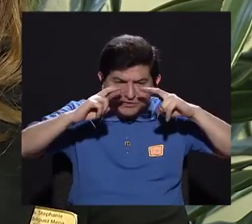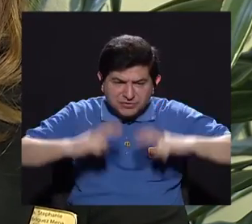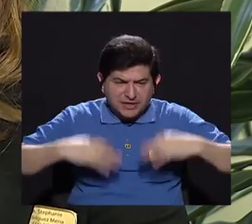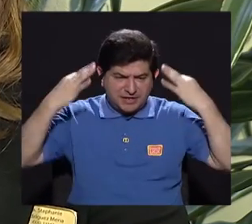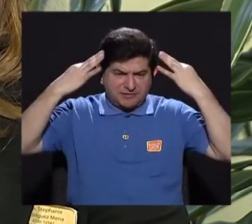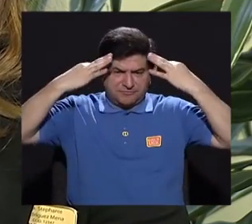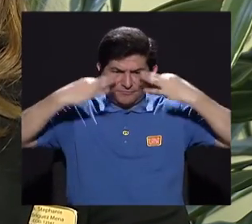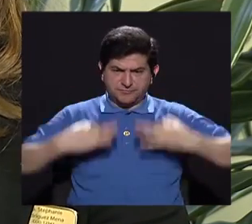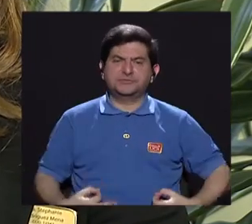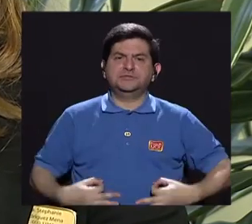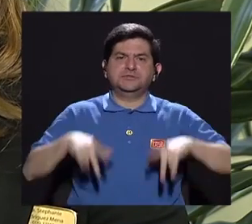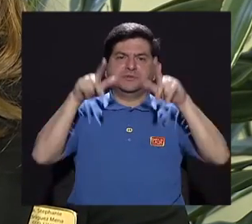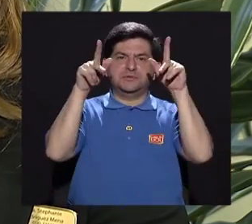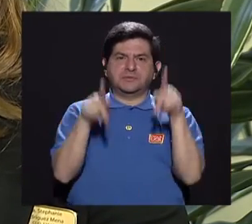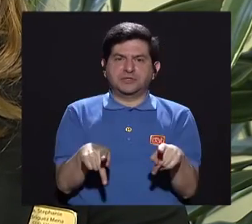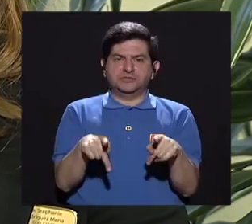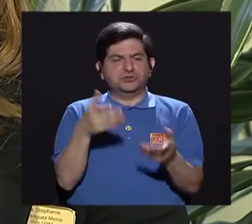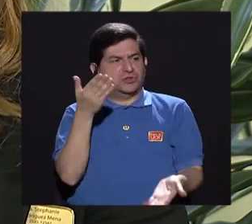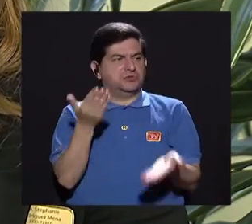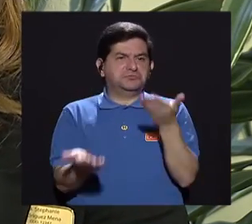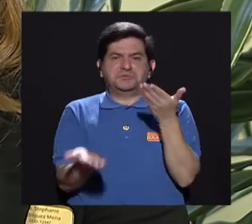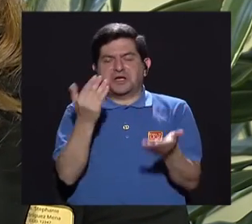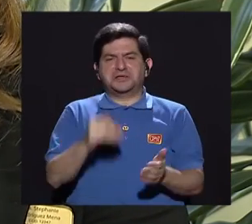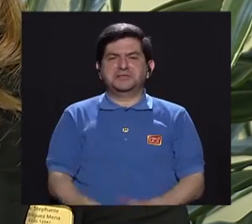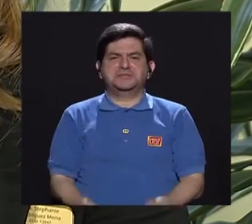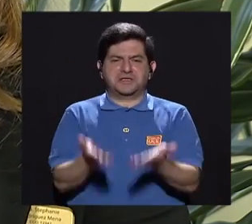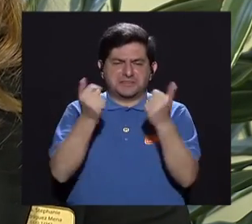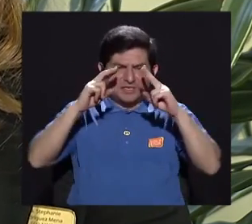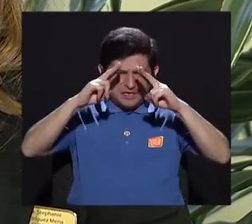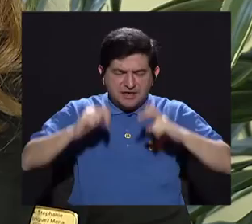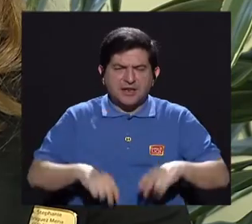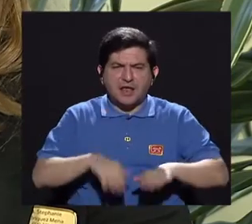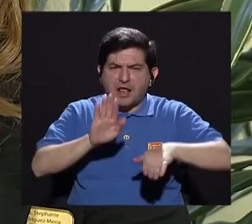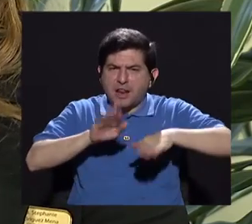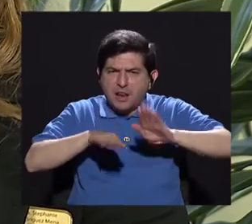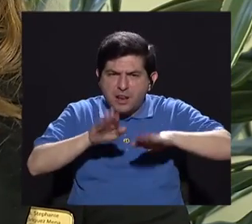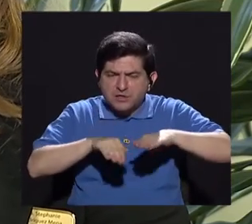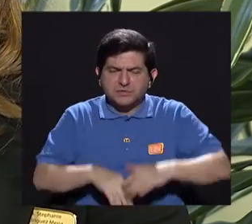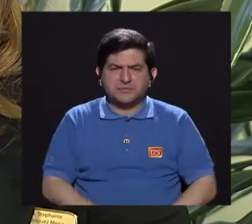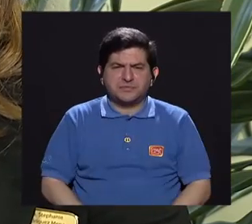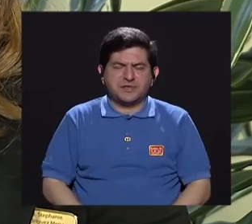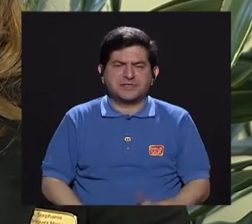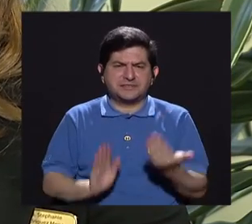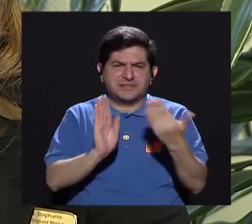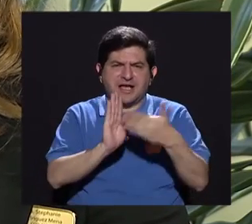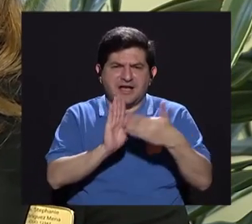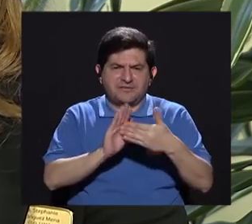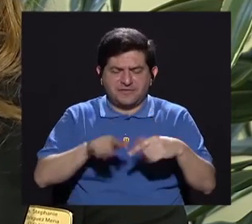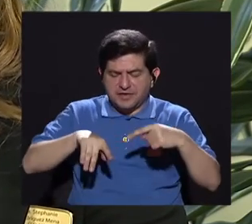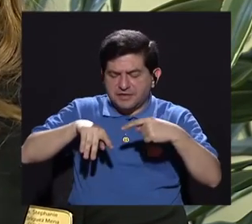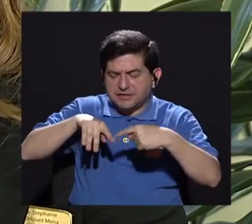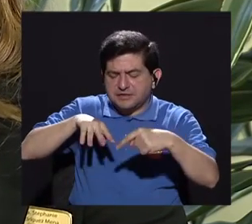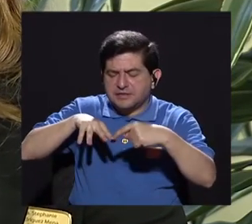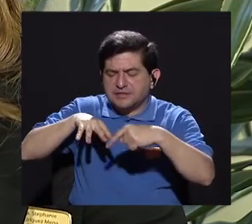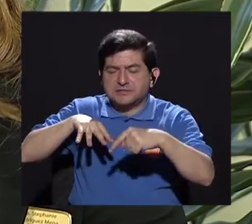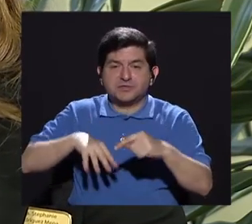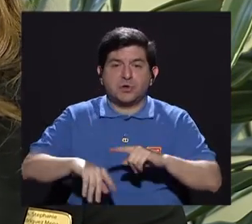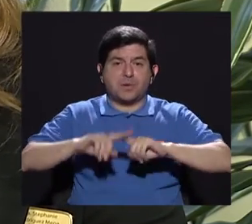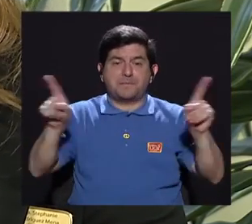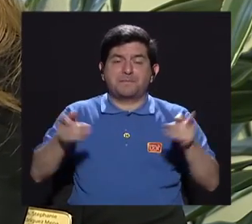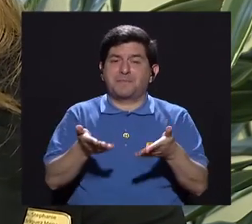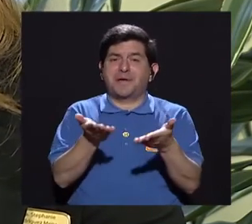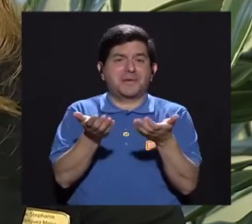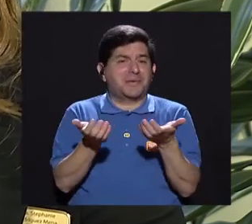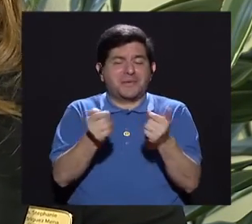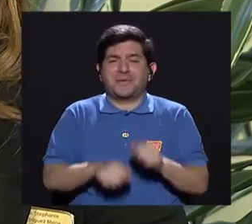físico, los pacientes tal vez, qué sé yo, quieren que les revise los pies por alguna lesión en las uñas, pero les da pena quitarse